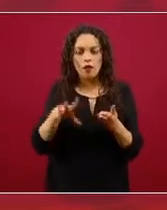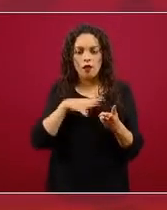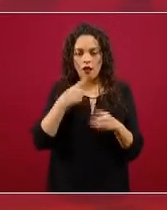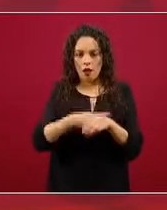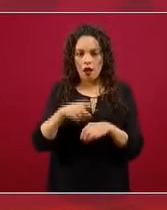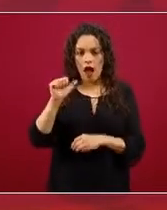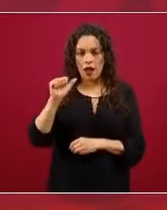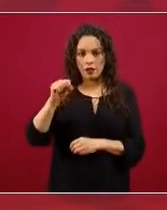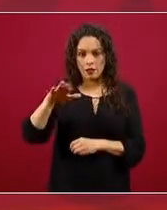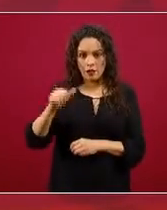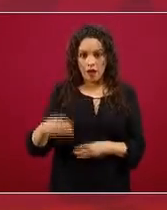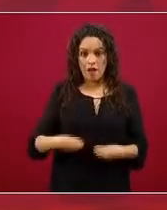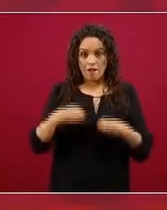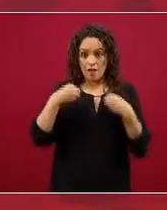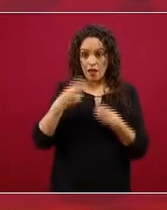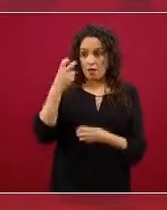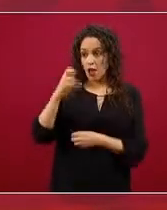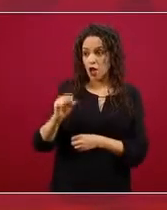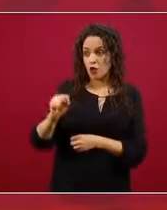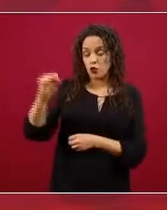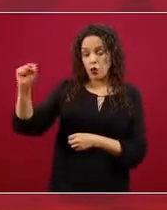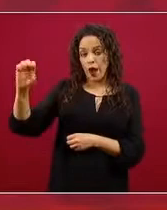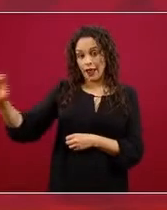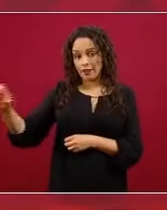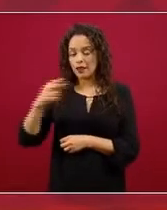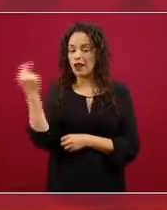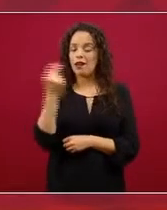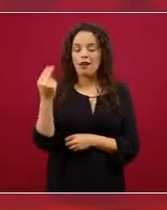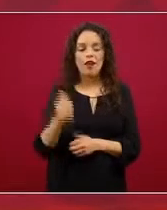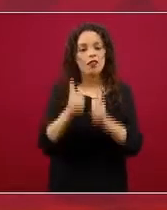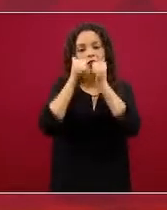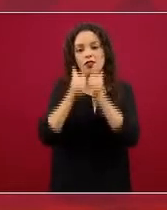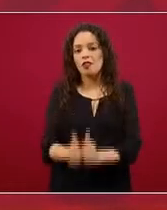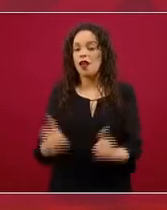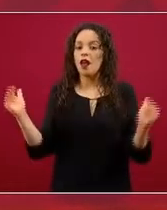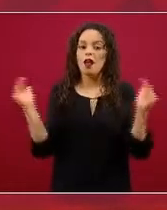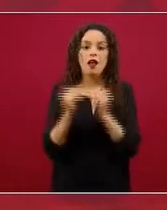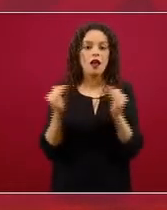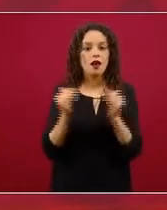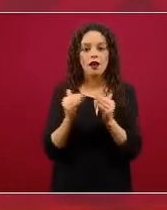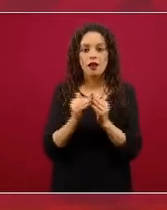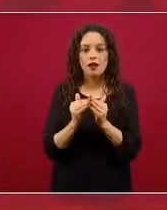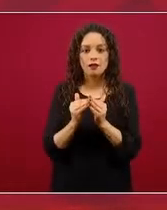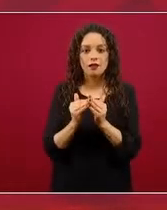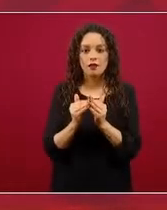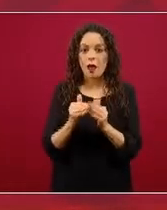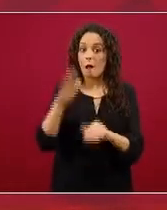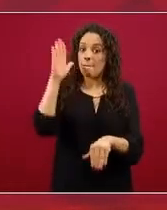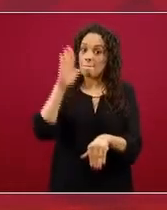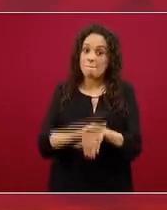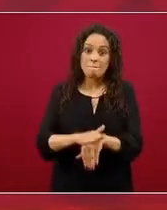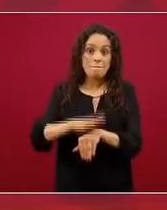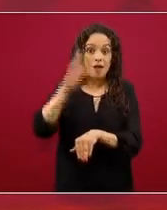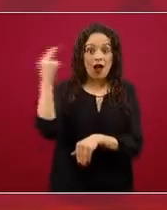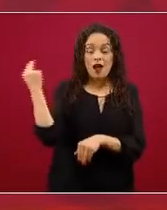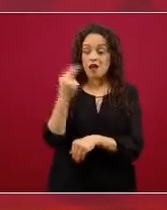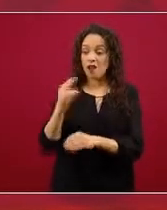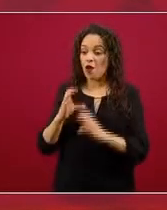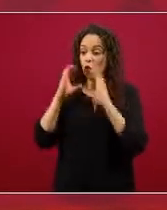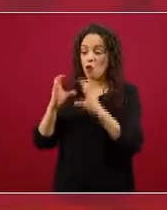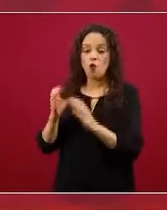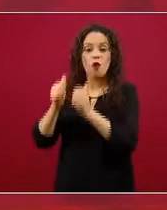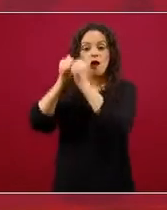es procure estar en casa con mayor razón, procure estar en casa, que la persona que tiene estas condiciones de riesgo,